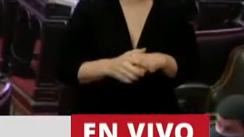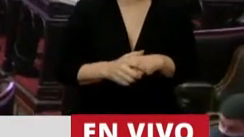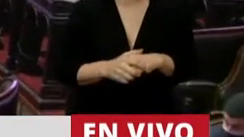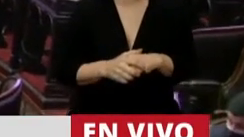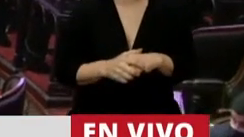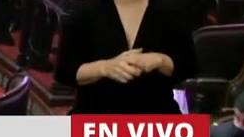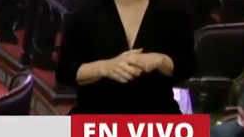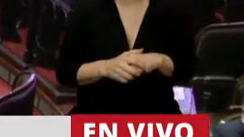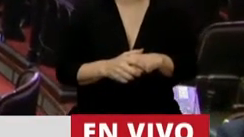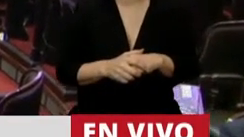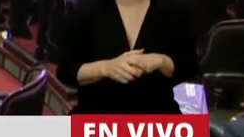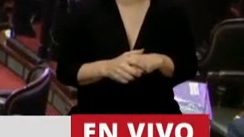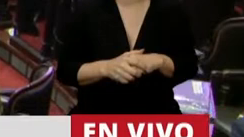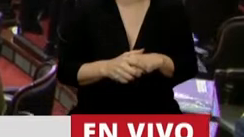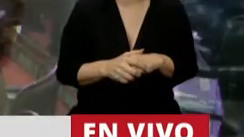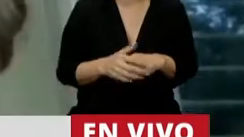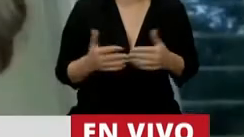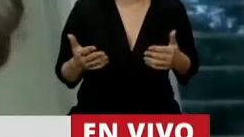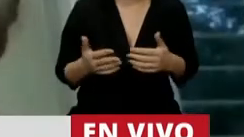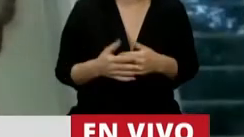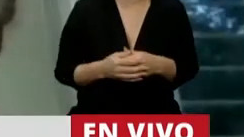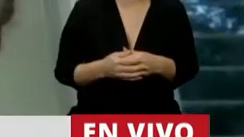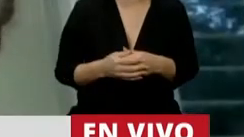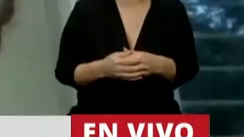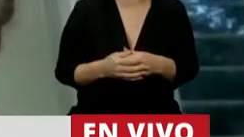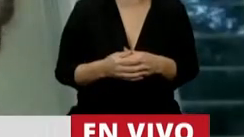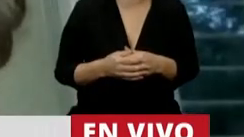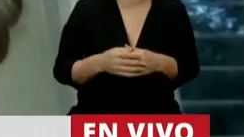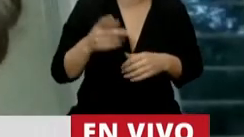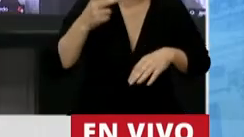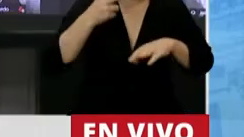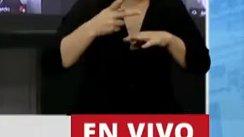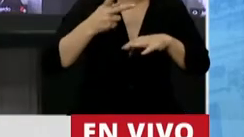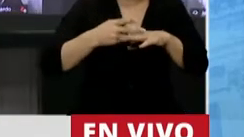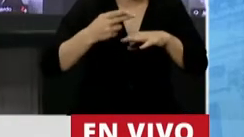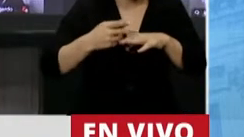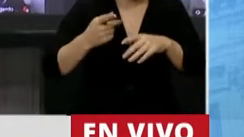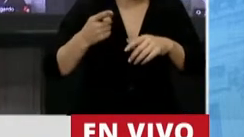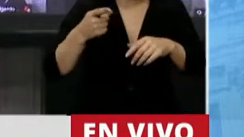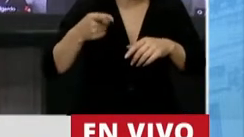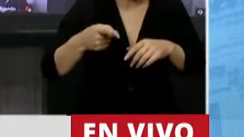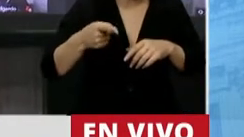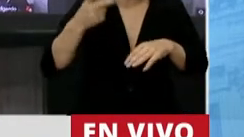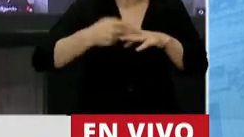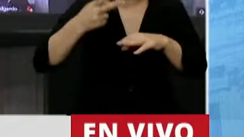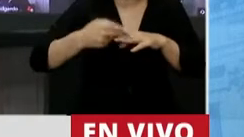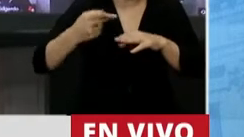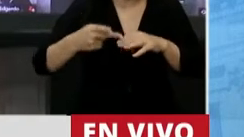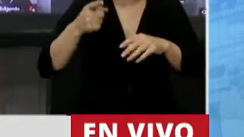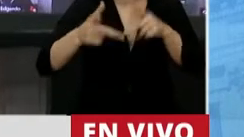Hoy venimos a tratar este proyecto de apoyo solidario a las grandes personas.